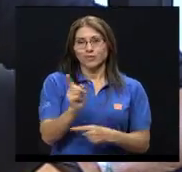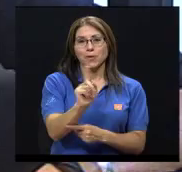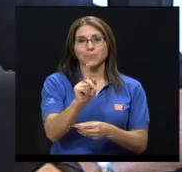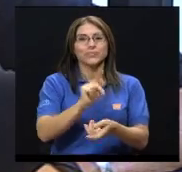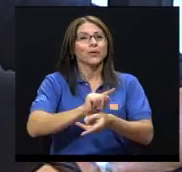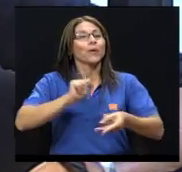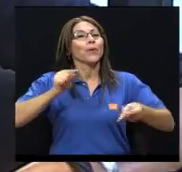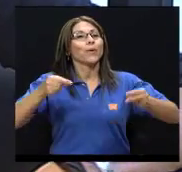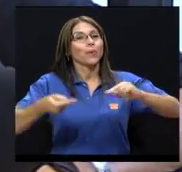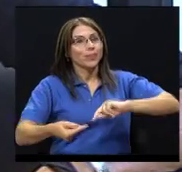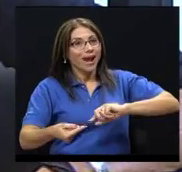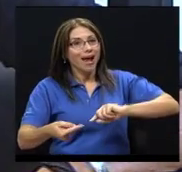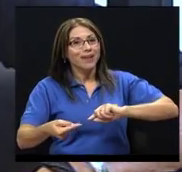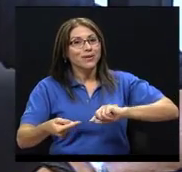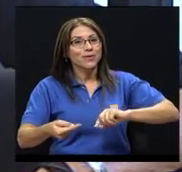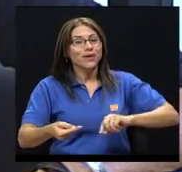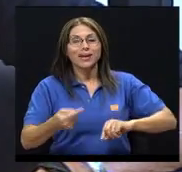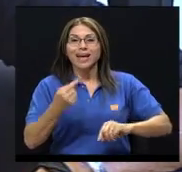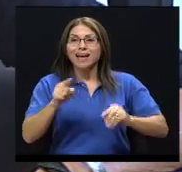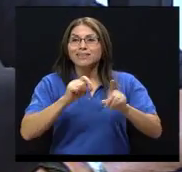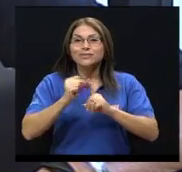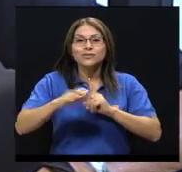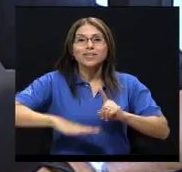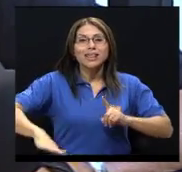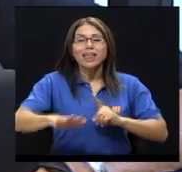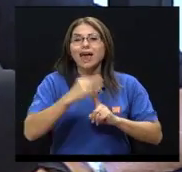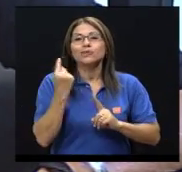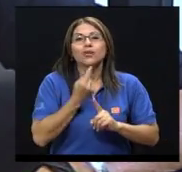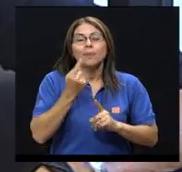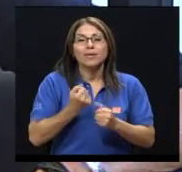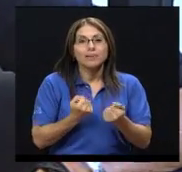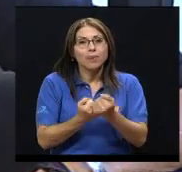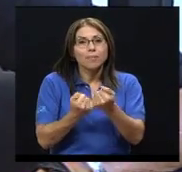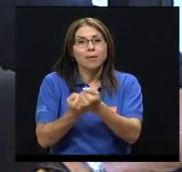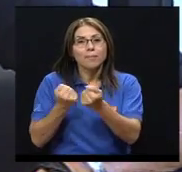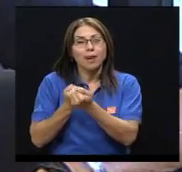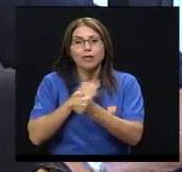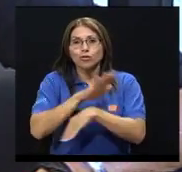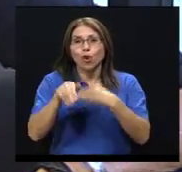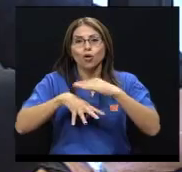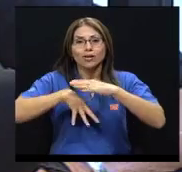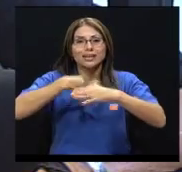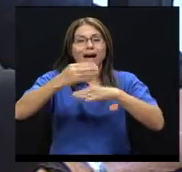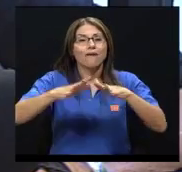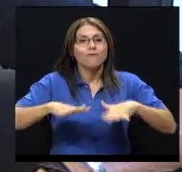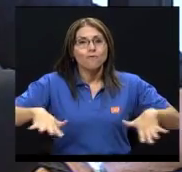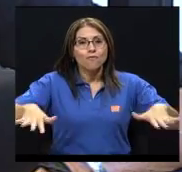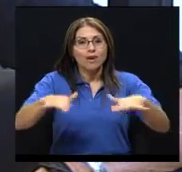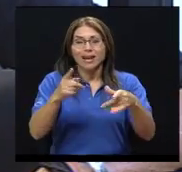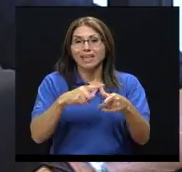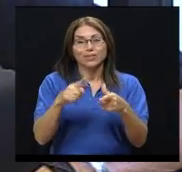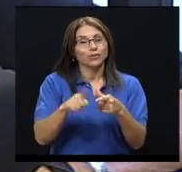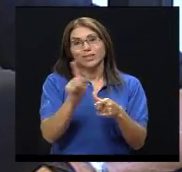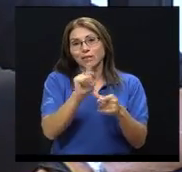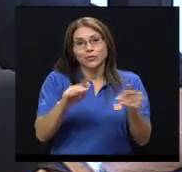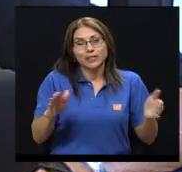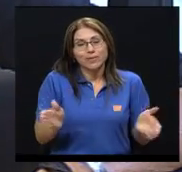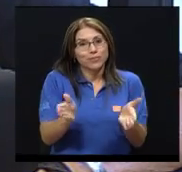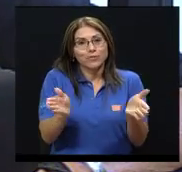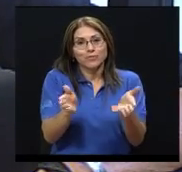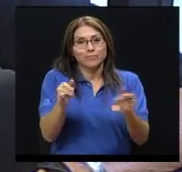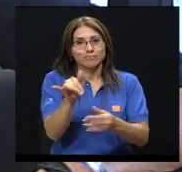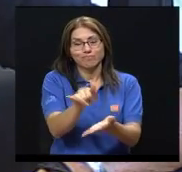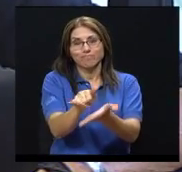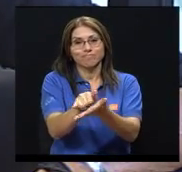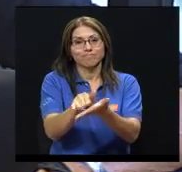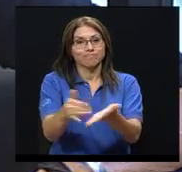Se caracteriza por reforzar todo lo que es ir hacia afuera. Entonces, no se cultiva esa clase de